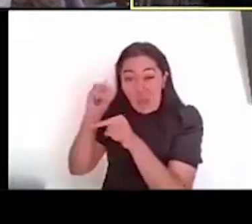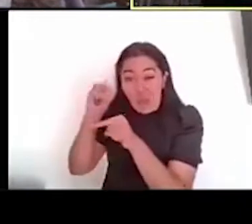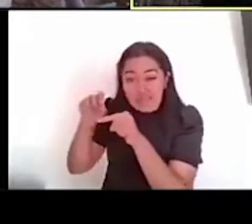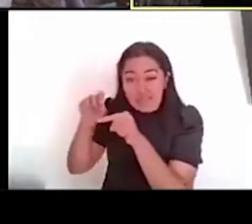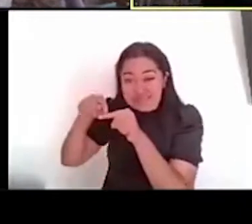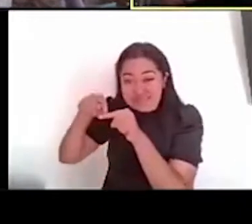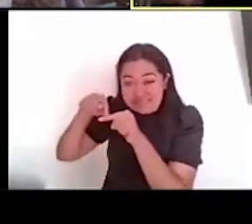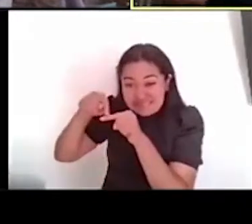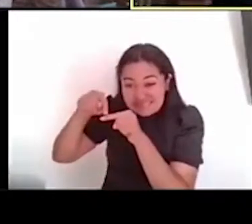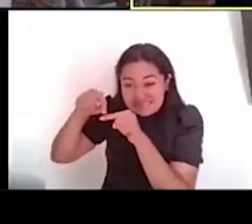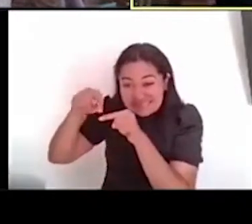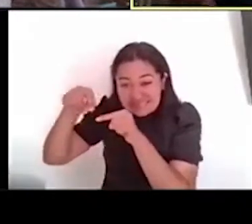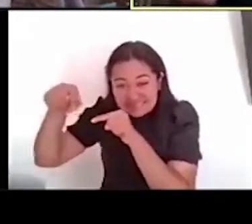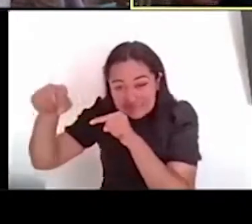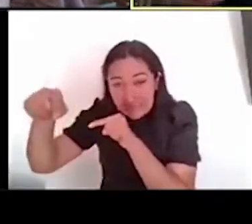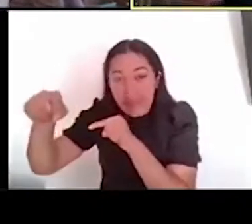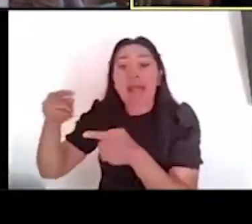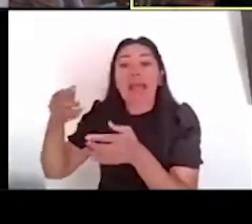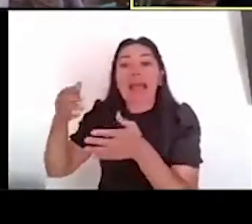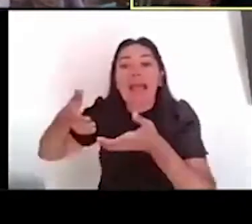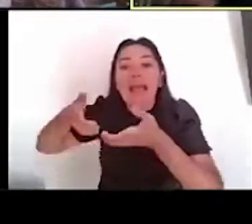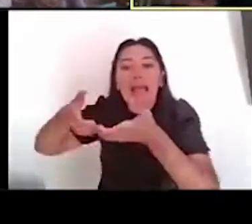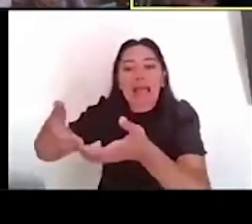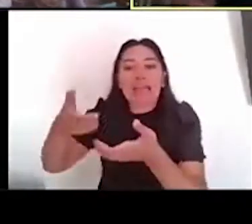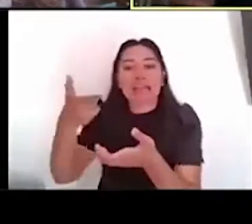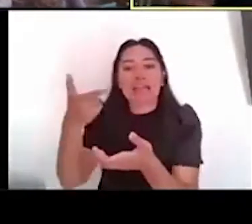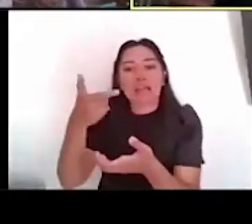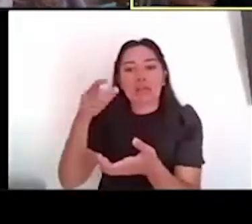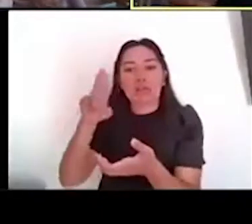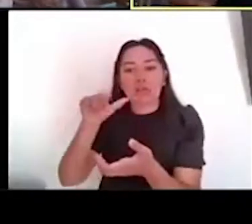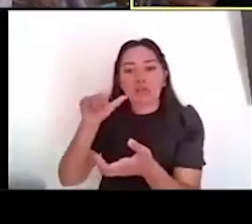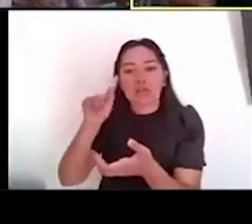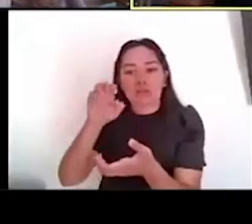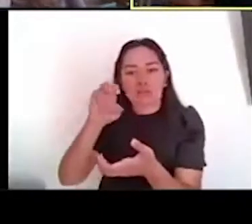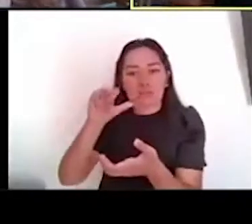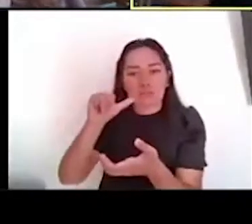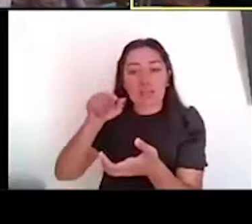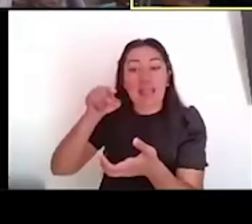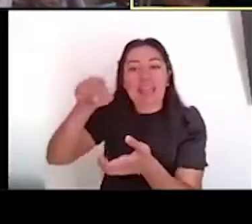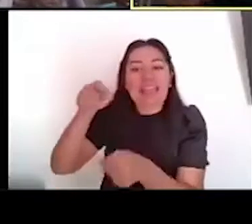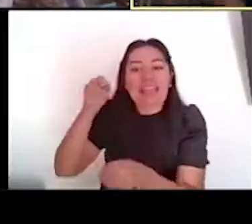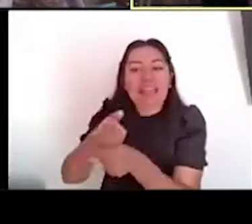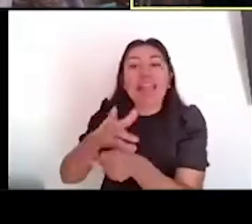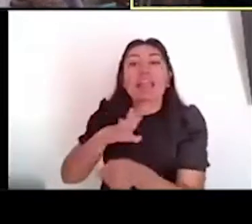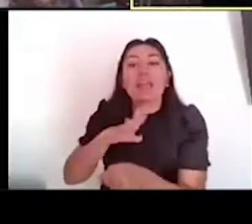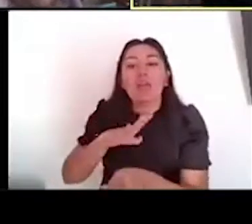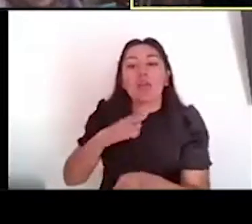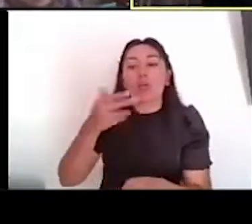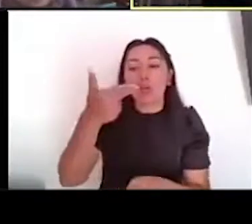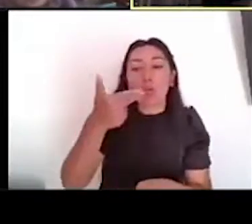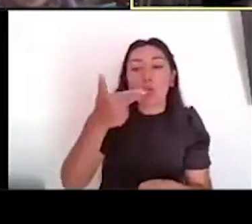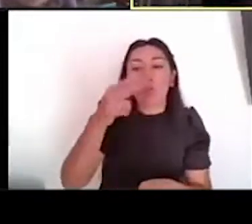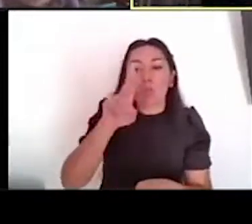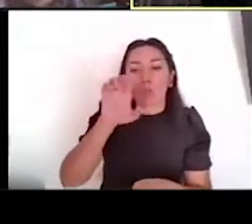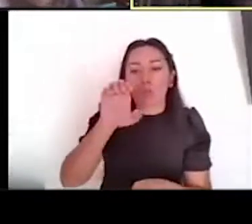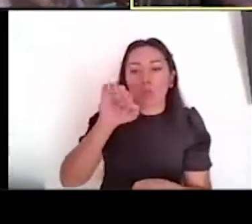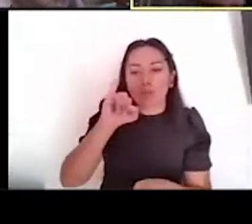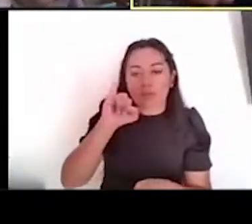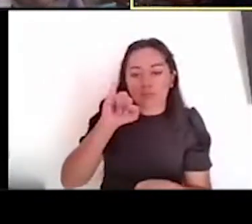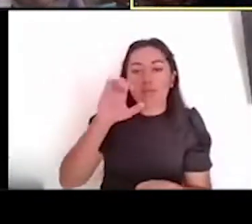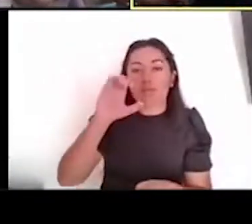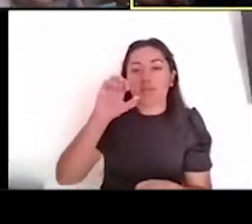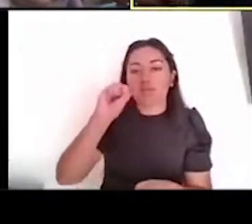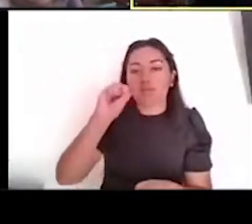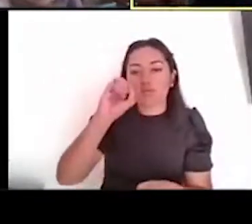sobre la calle de Guatemala, se encuentra el Huitzilopochtli. El Huitzilopochtli es una estructura